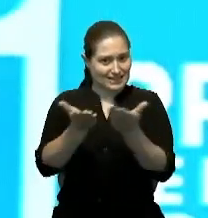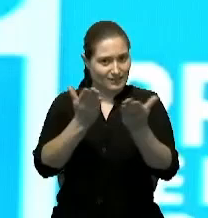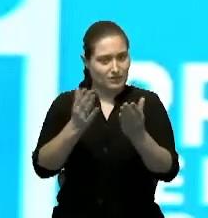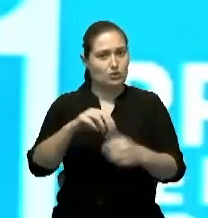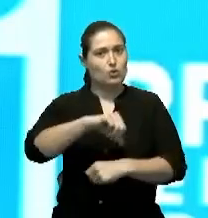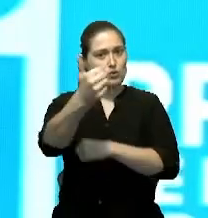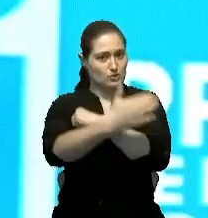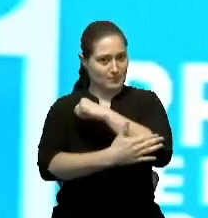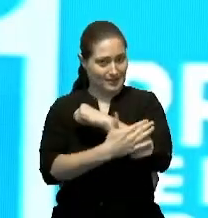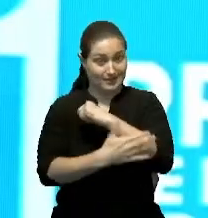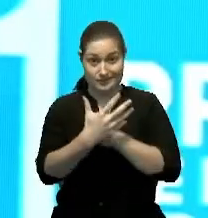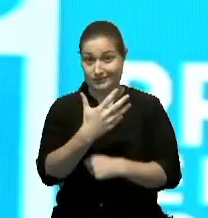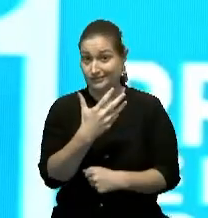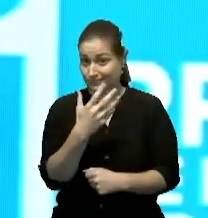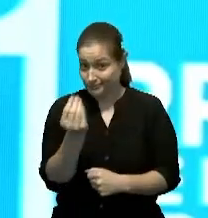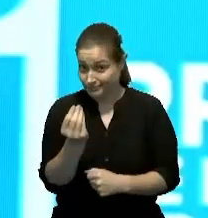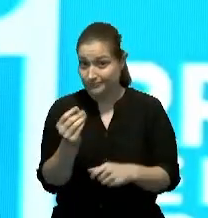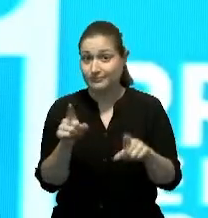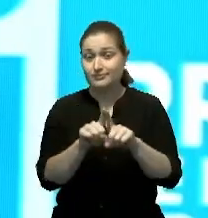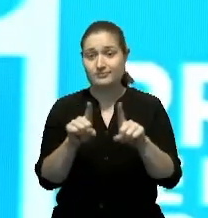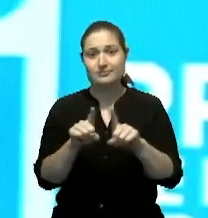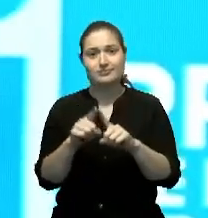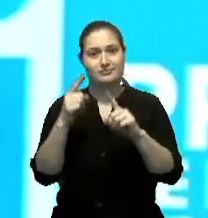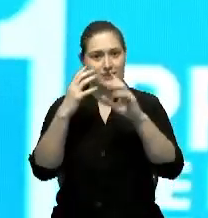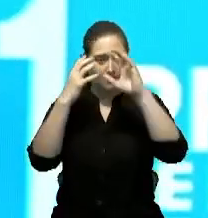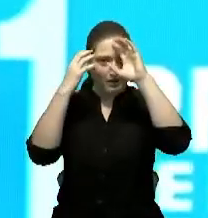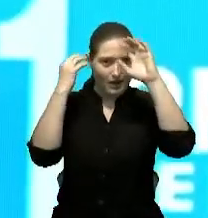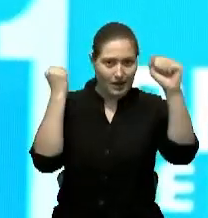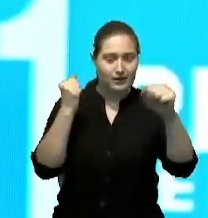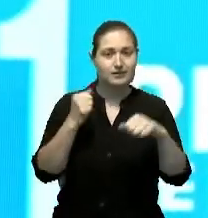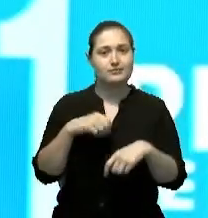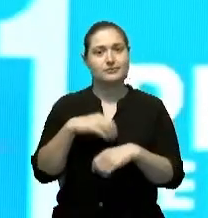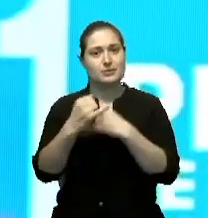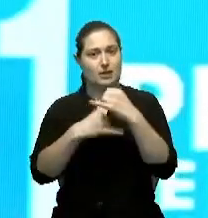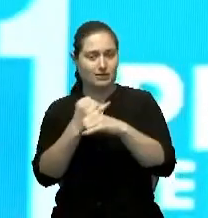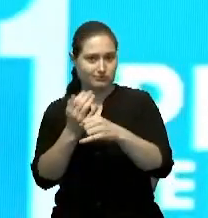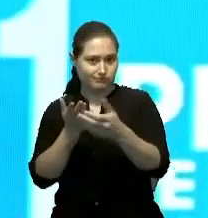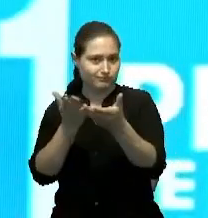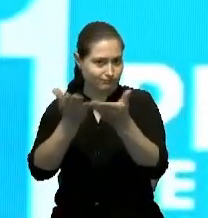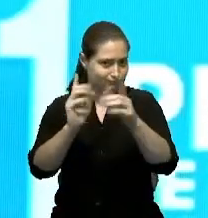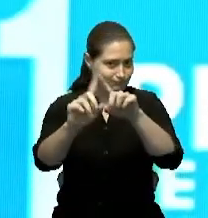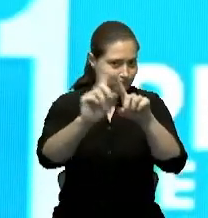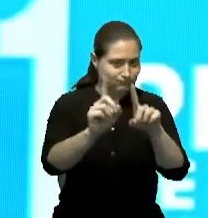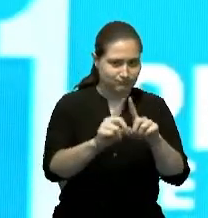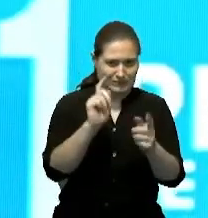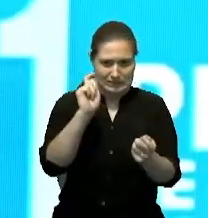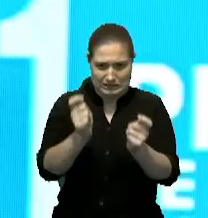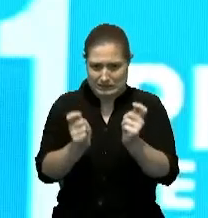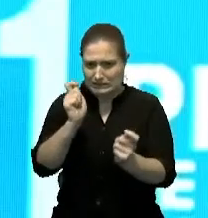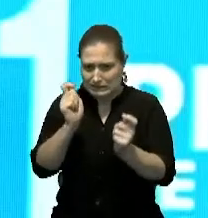de modernización de la Cancillería, que es evidente y que además está siendo